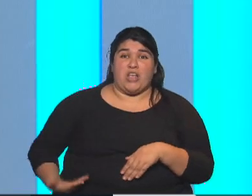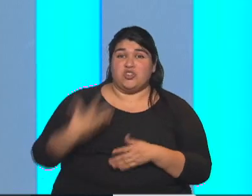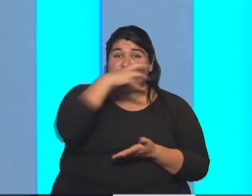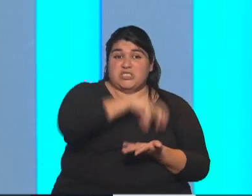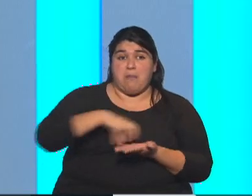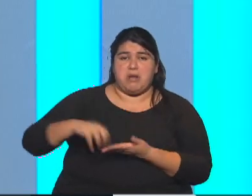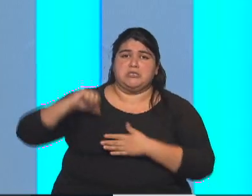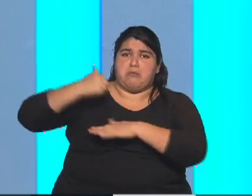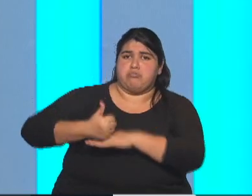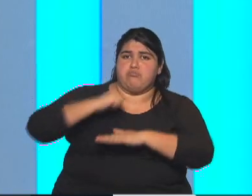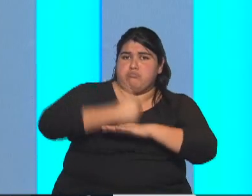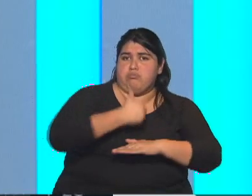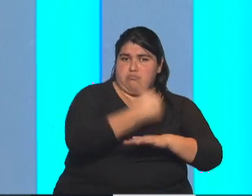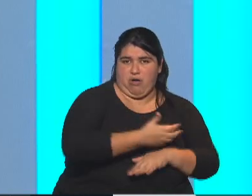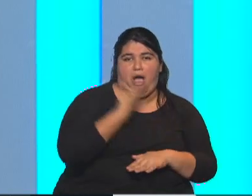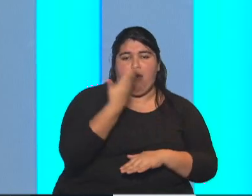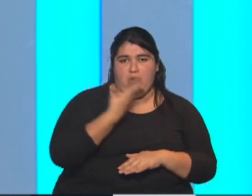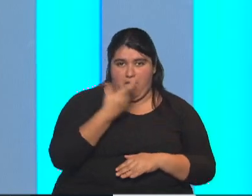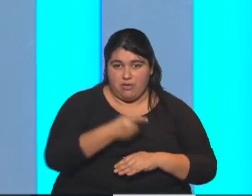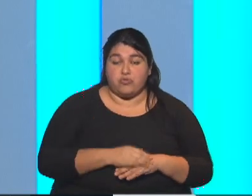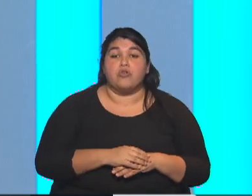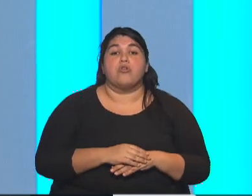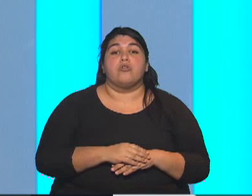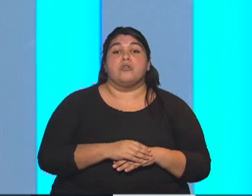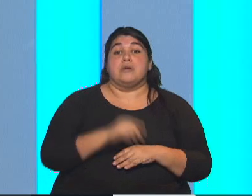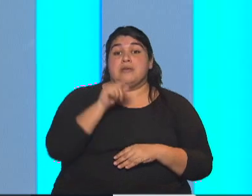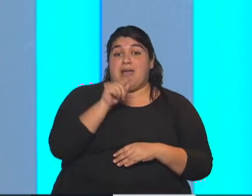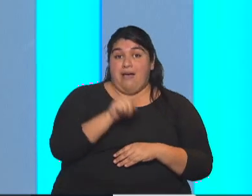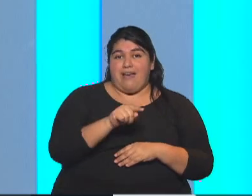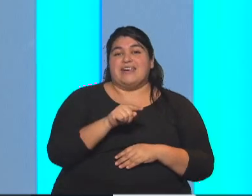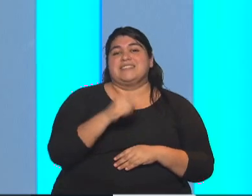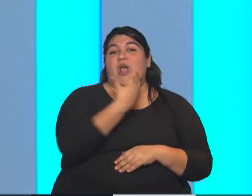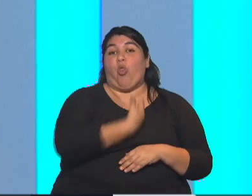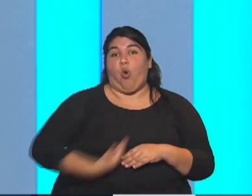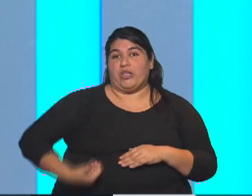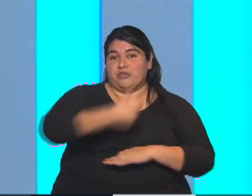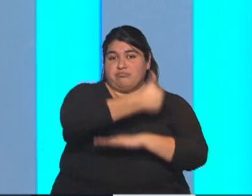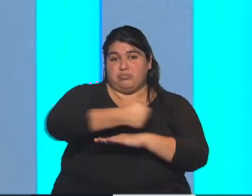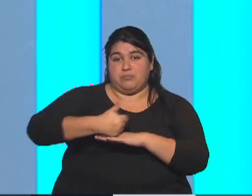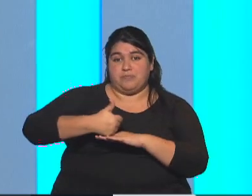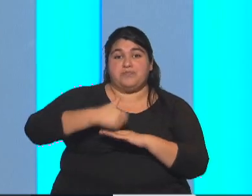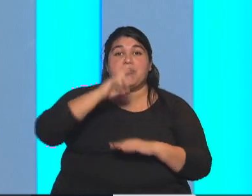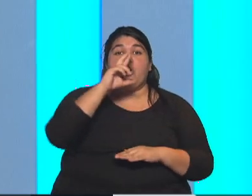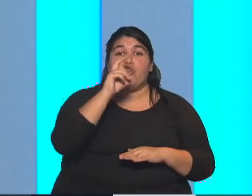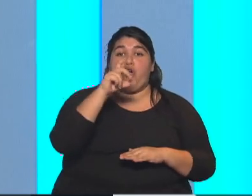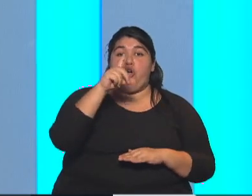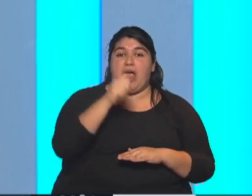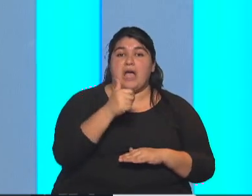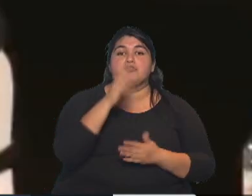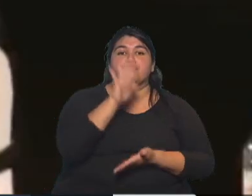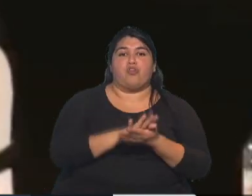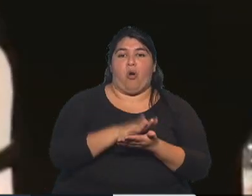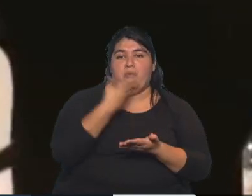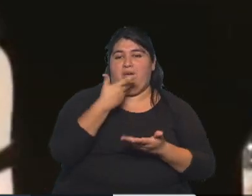economía, saben ustedes, de nuestro país está concentrada en muy poca mano. Allí estuvieron los dueños y esto dijo Paolo Roca acerca del gasoducto.